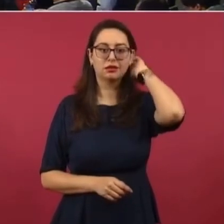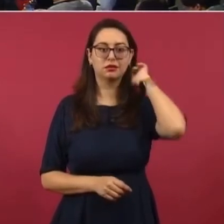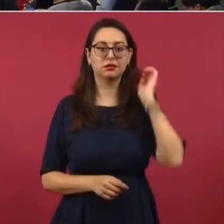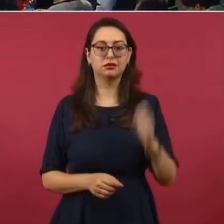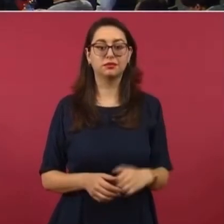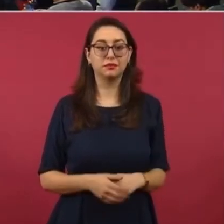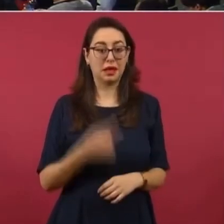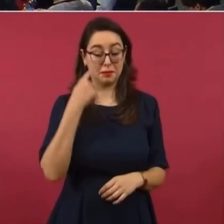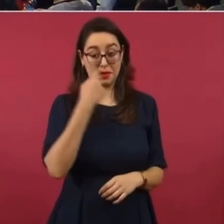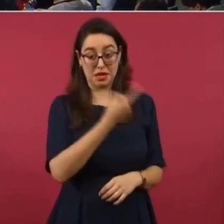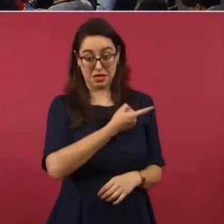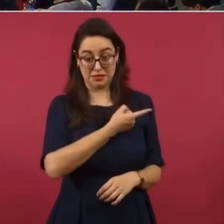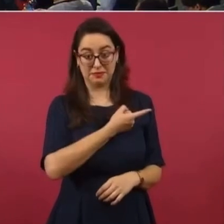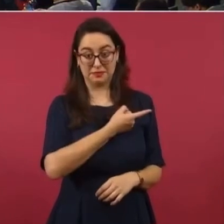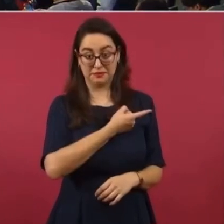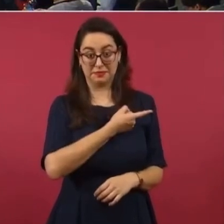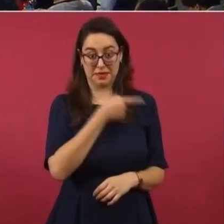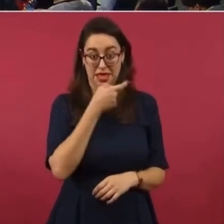ahí está.